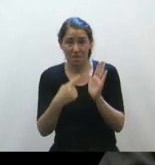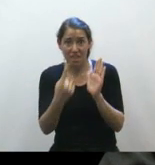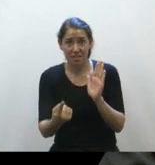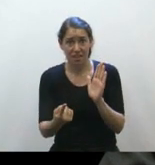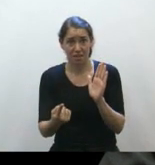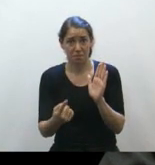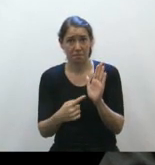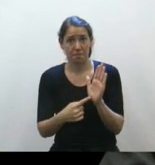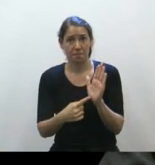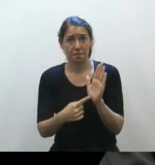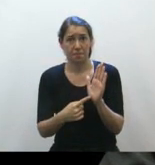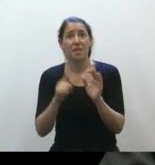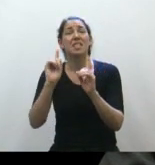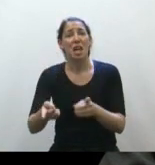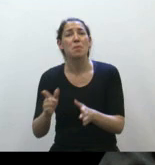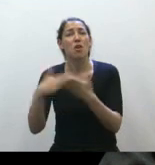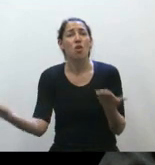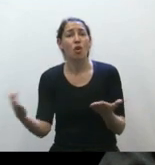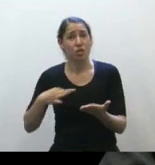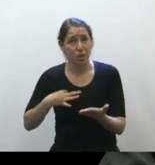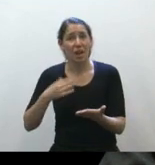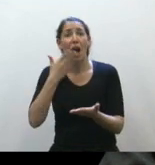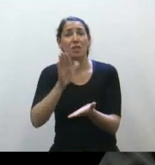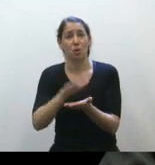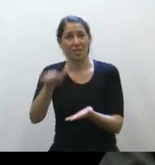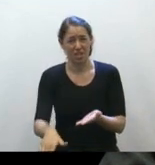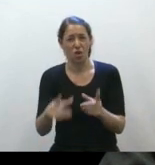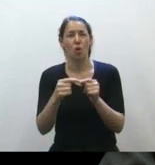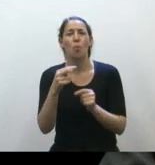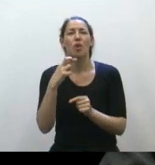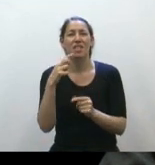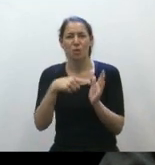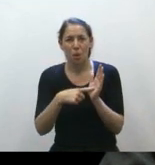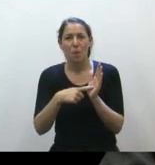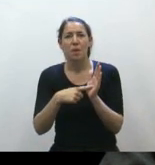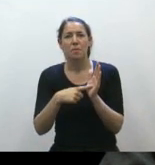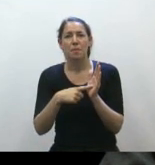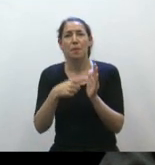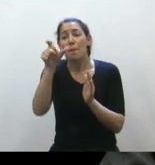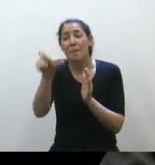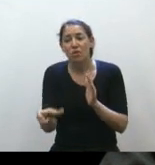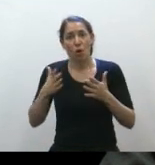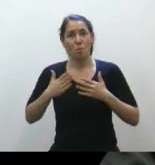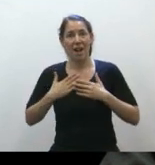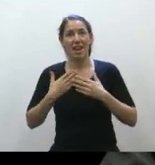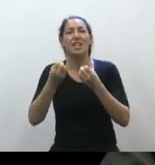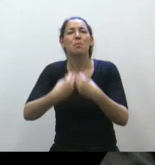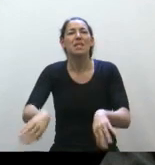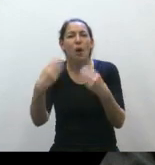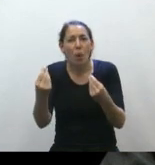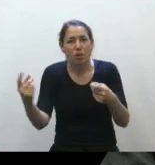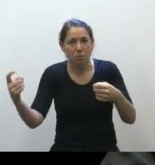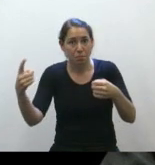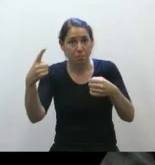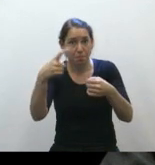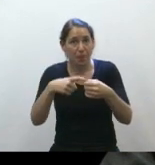Y el Código Civil dice que es lo que es el niño en el artículo 19, cuando empieza, dice, es persona humana desde la concepción, artículo 19 del